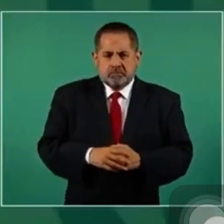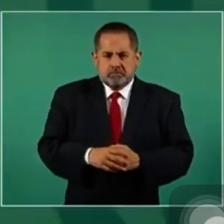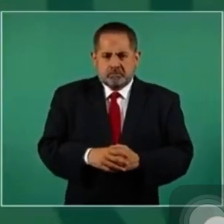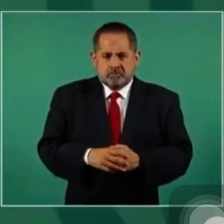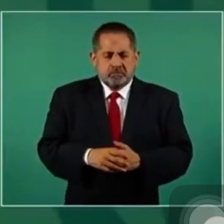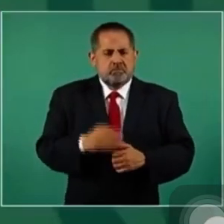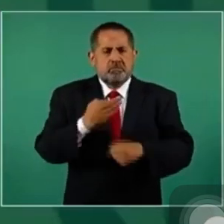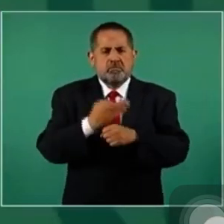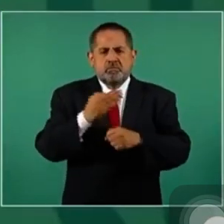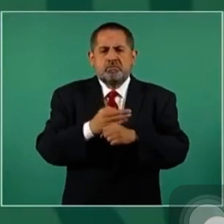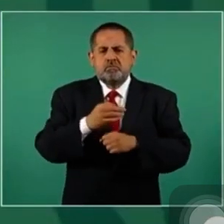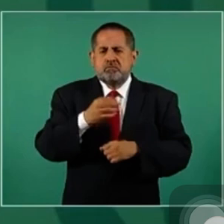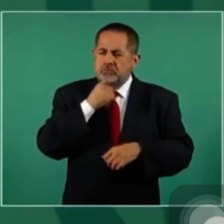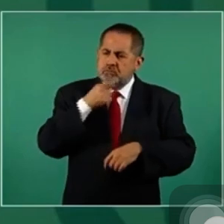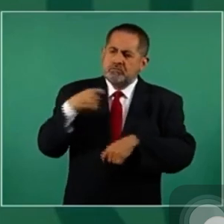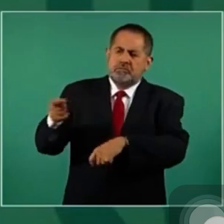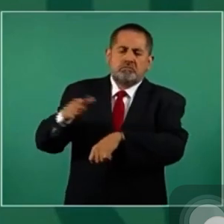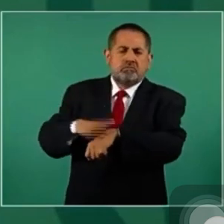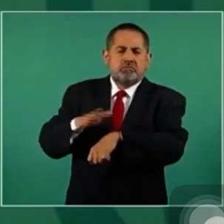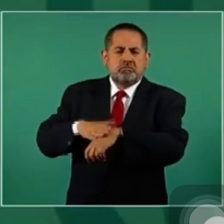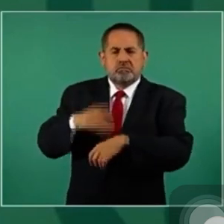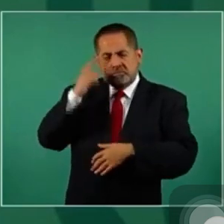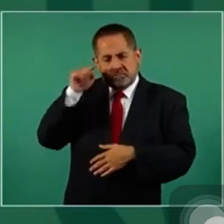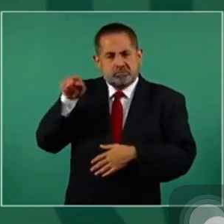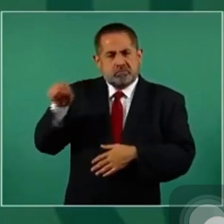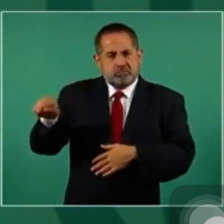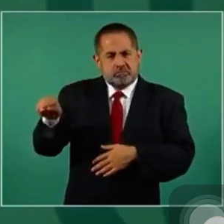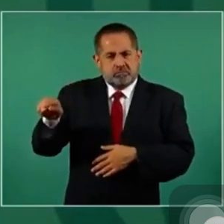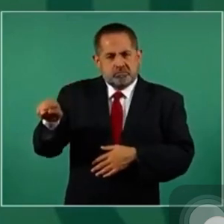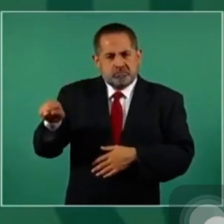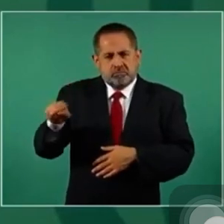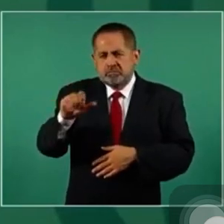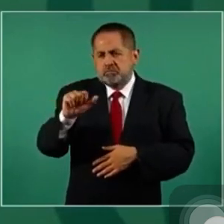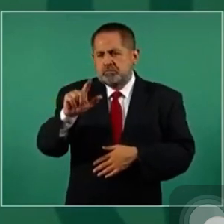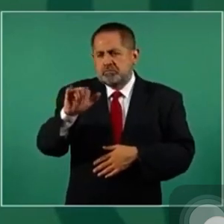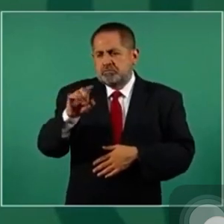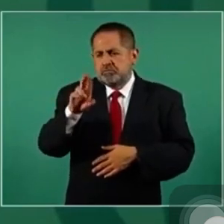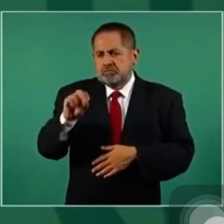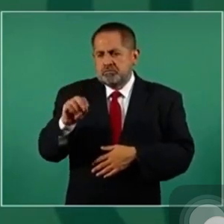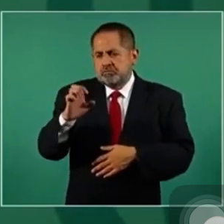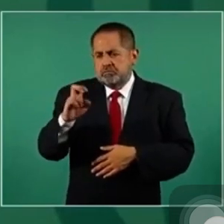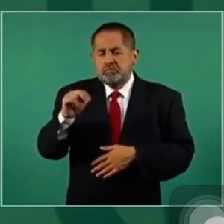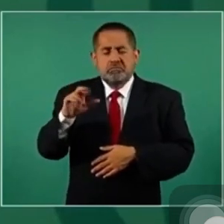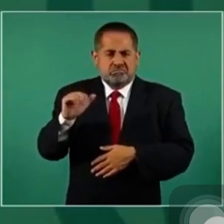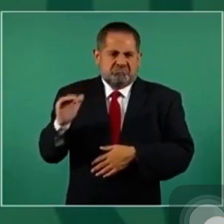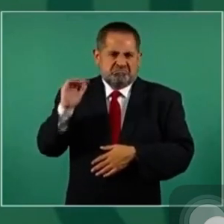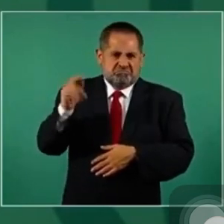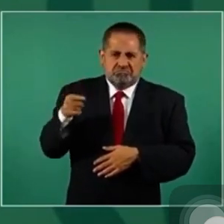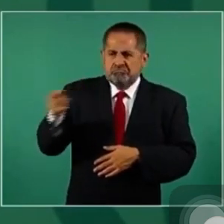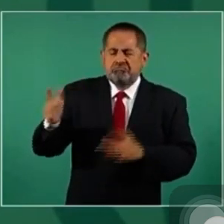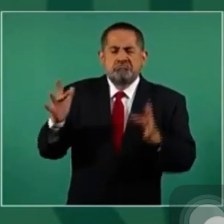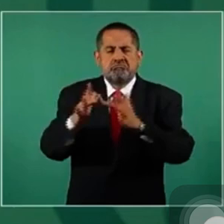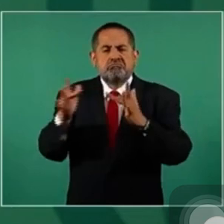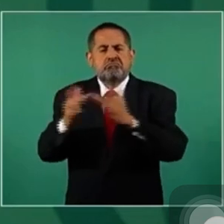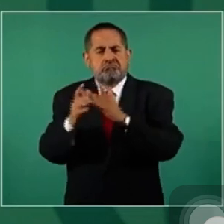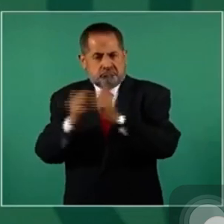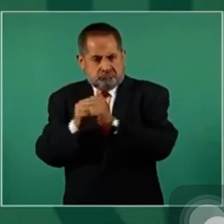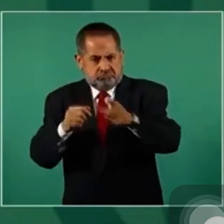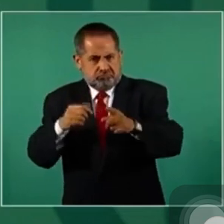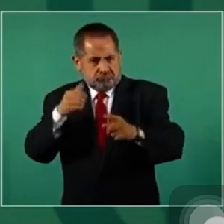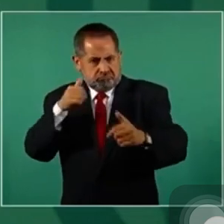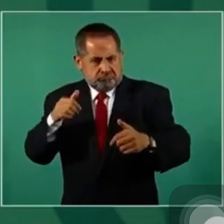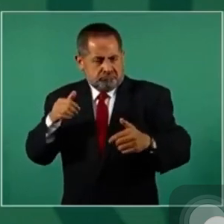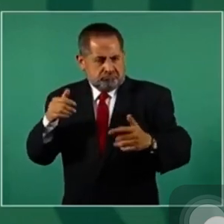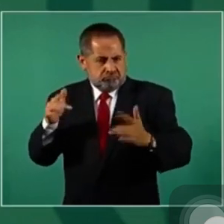Ahora mismo le vamos a pedir a Alejandro Encinas que establezca comunicación con él